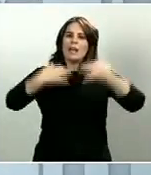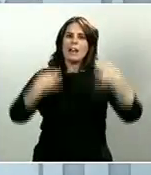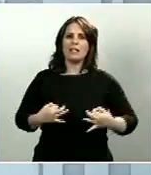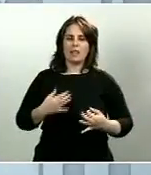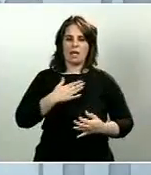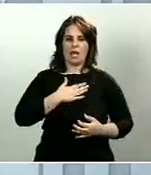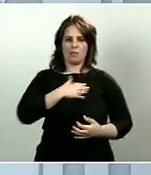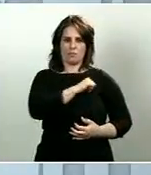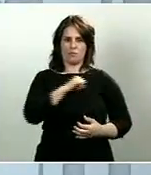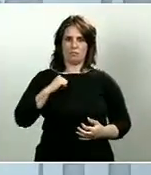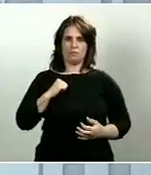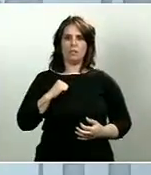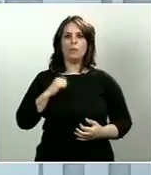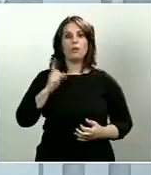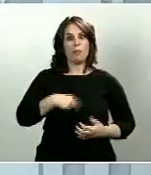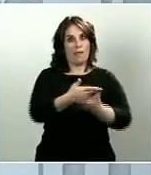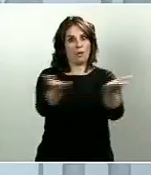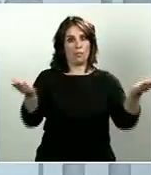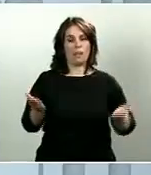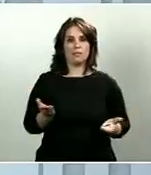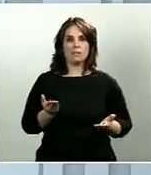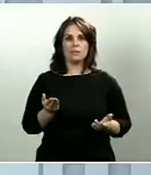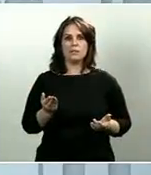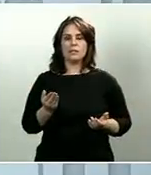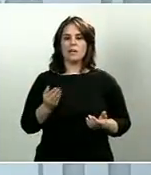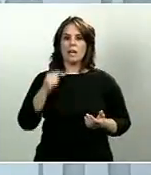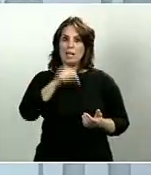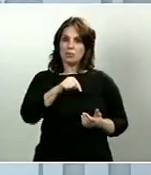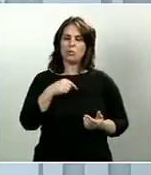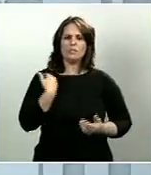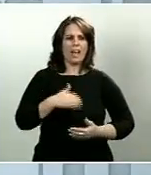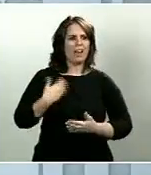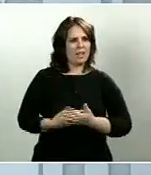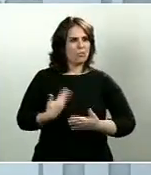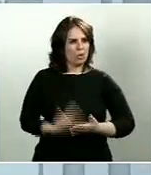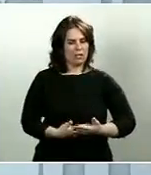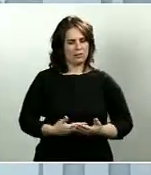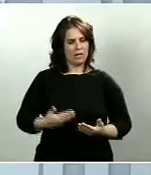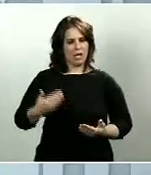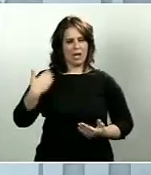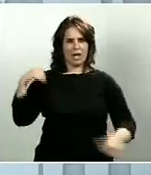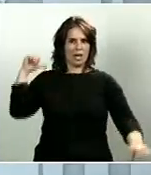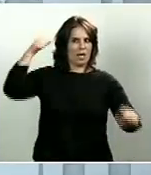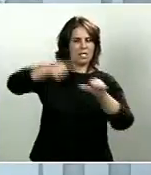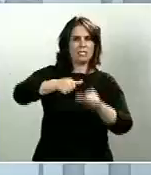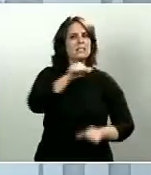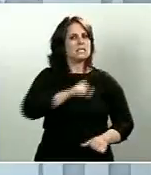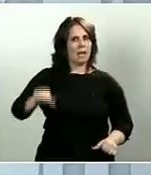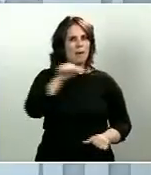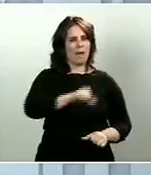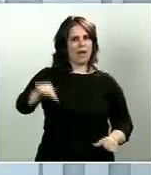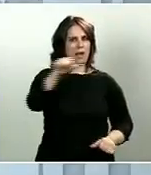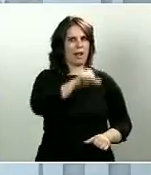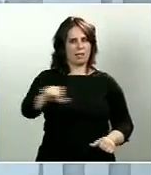la de los demás. Es un elemento que se ha demostrado a lo largo de las últimas semanas y, por tanto, queremos